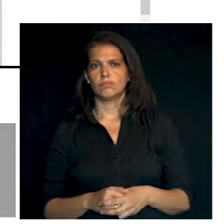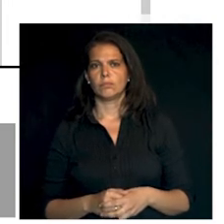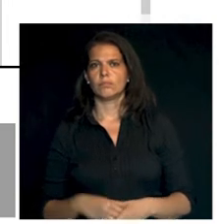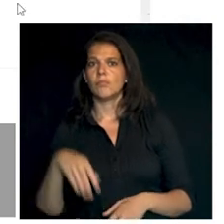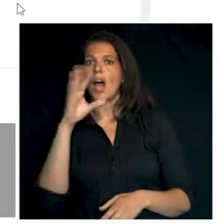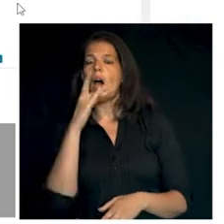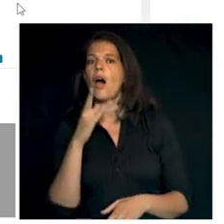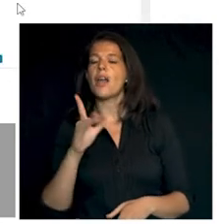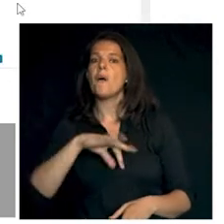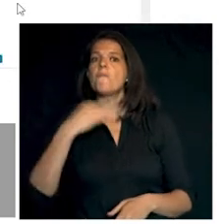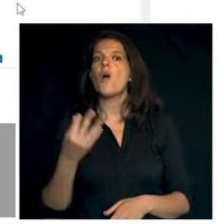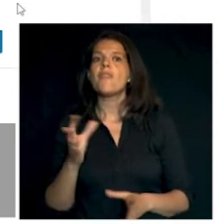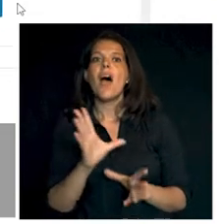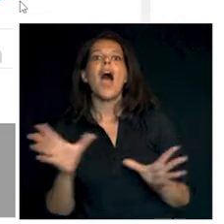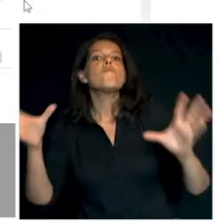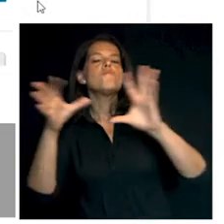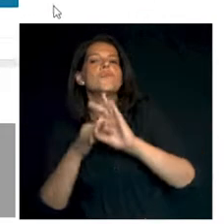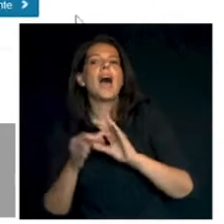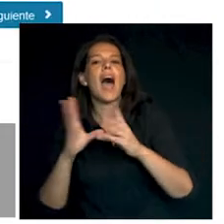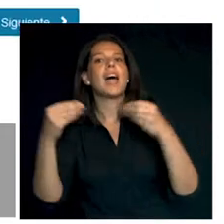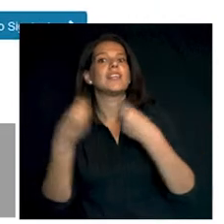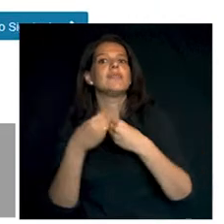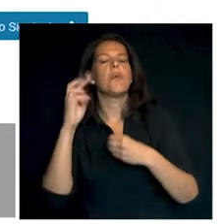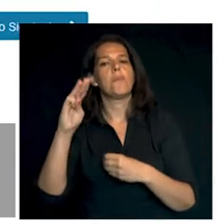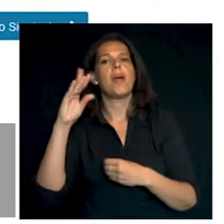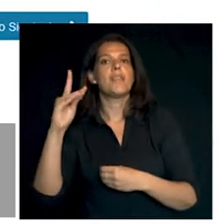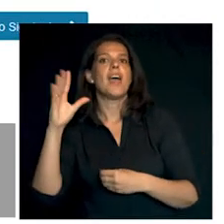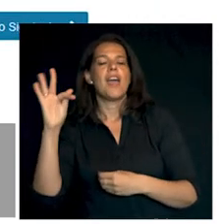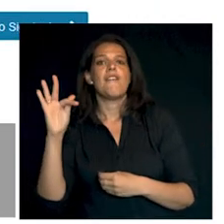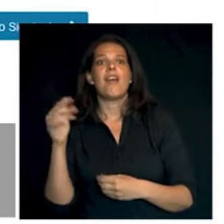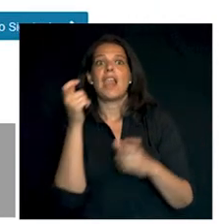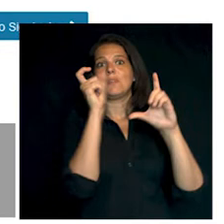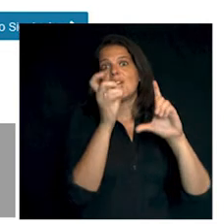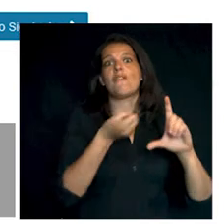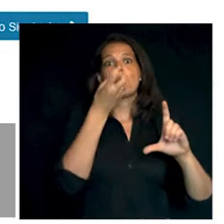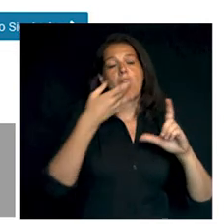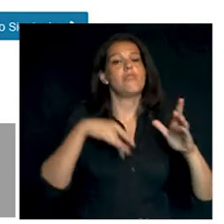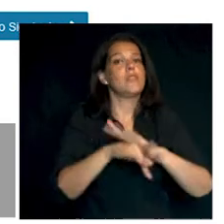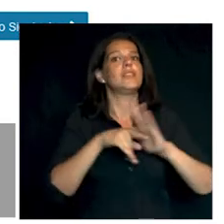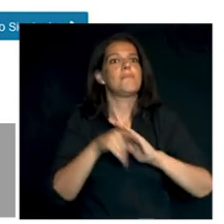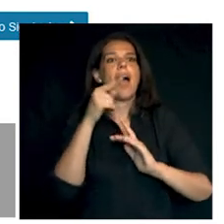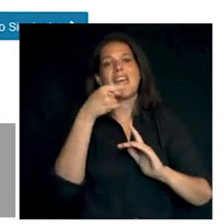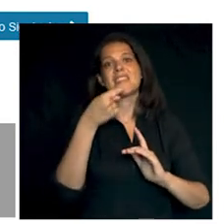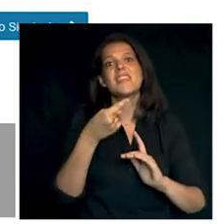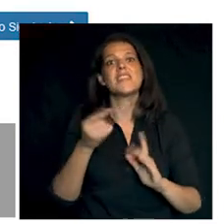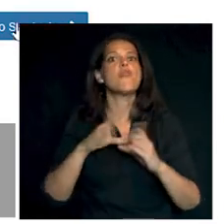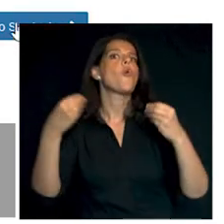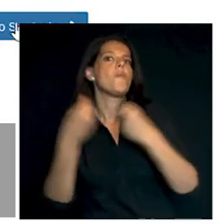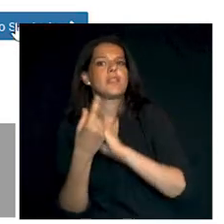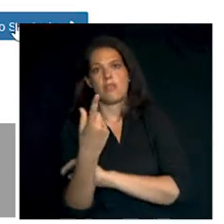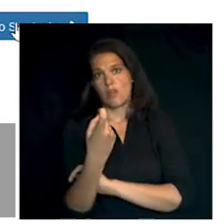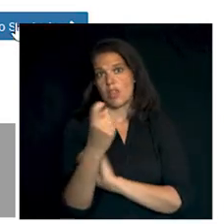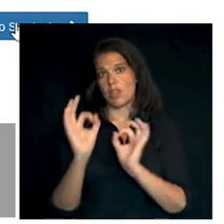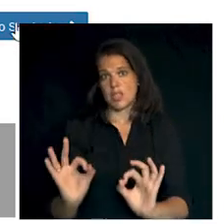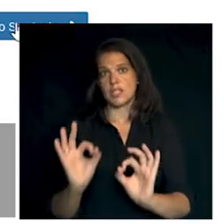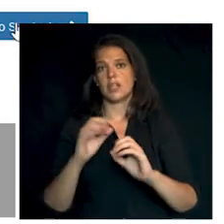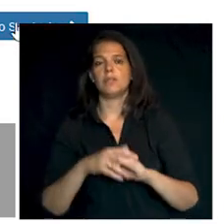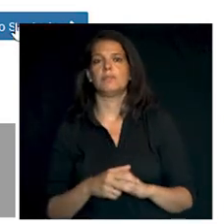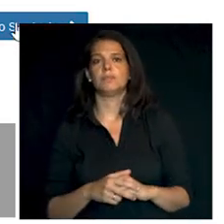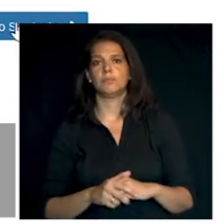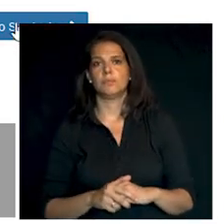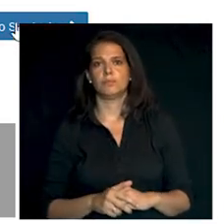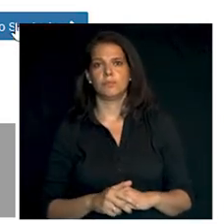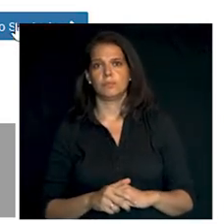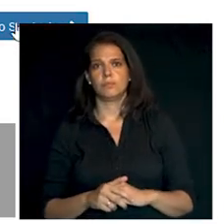Ahora puedes adjuntar aquellos archivos PDF que en la pestaña Información del trámite establezca como documentación necesaria.